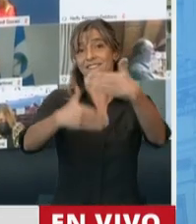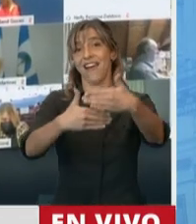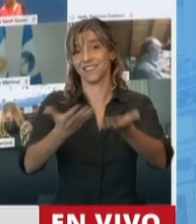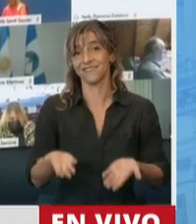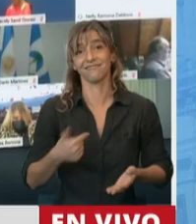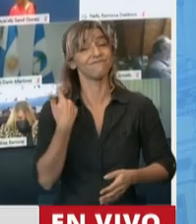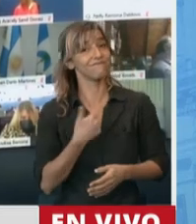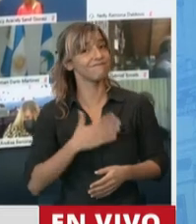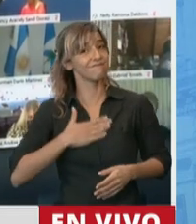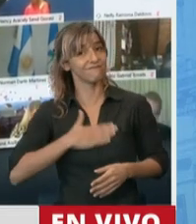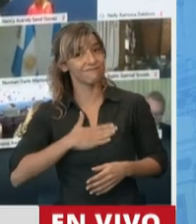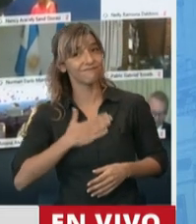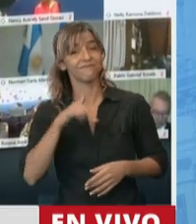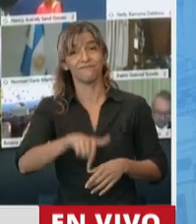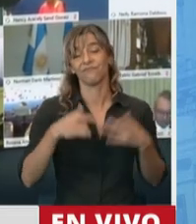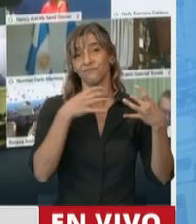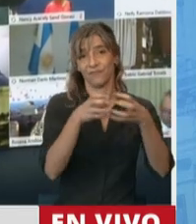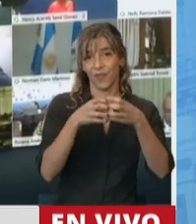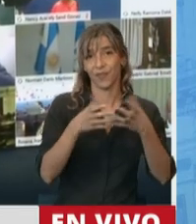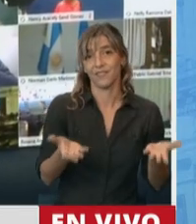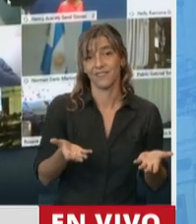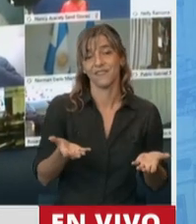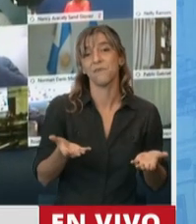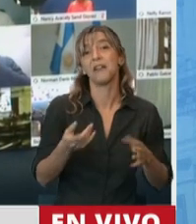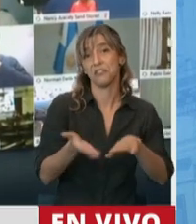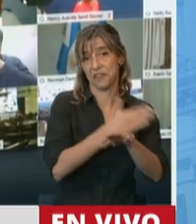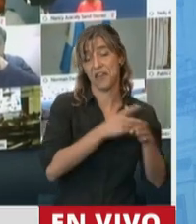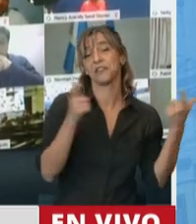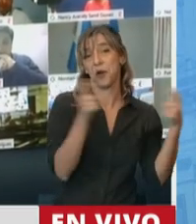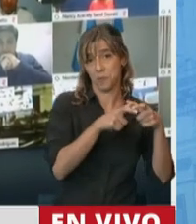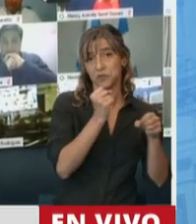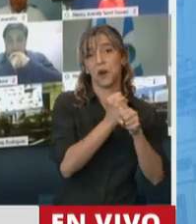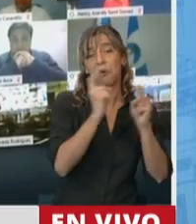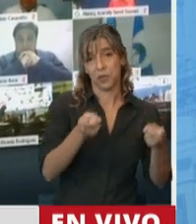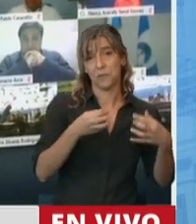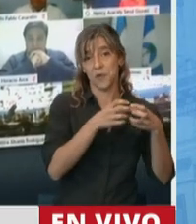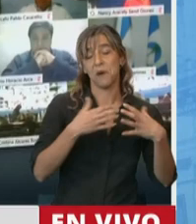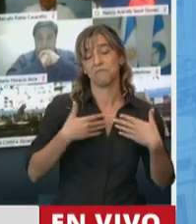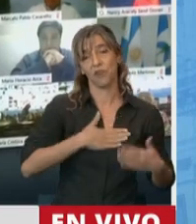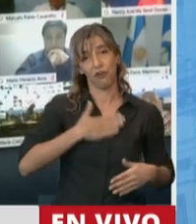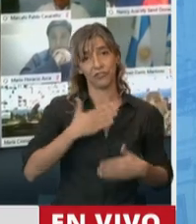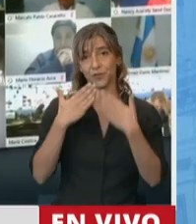podido participar de este debate que se dio en el marco de la Comisión de Trabajo. Muchísimas gracias, señor presidente.